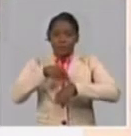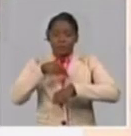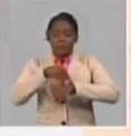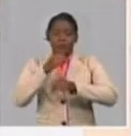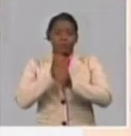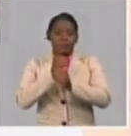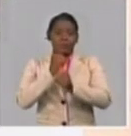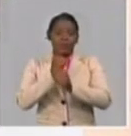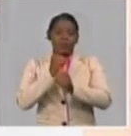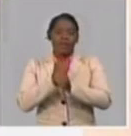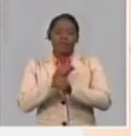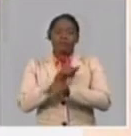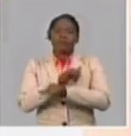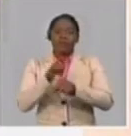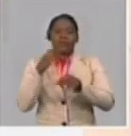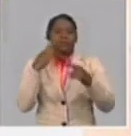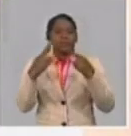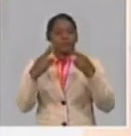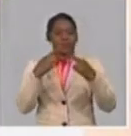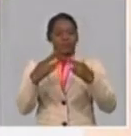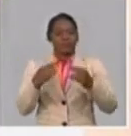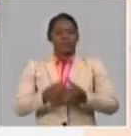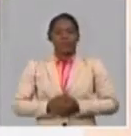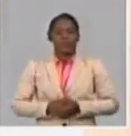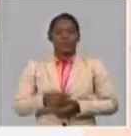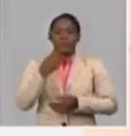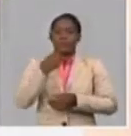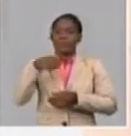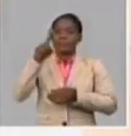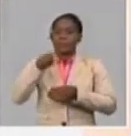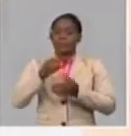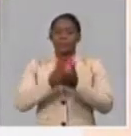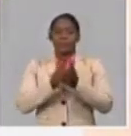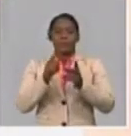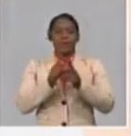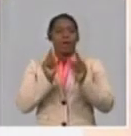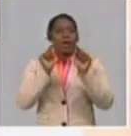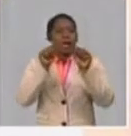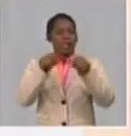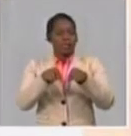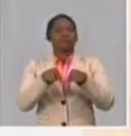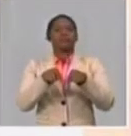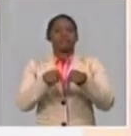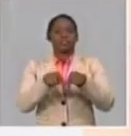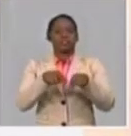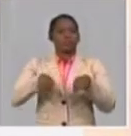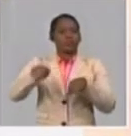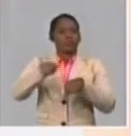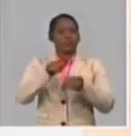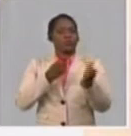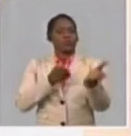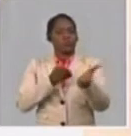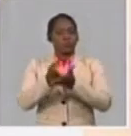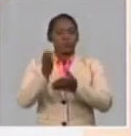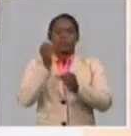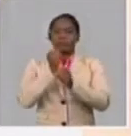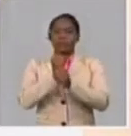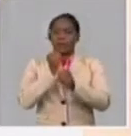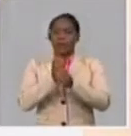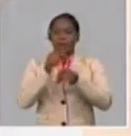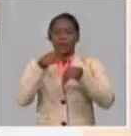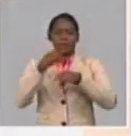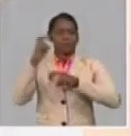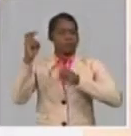actividades productivas del Y que el de mayo estarán ahí en la trinchea. Estarán al frente de su taller, de su fábrica, de la producción